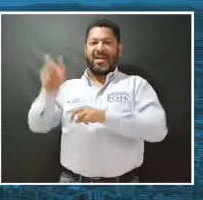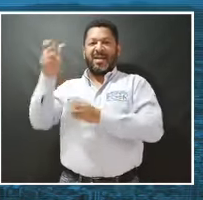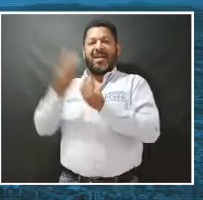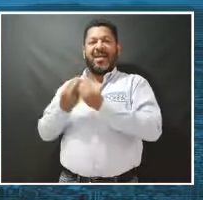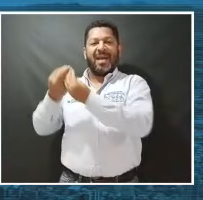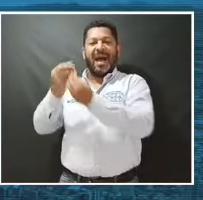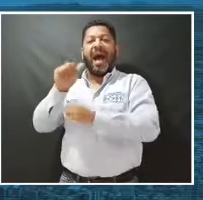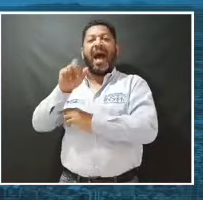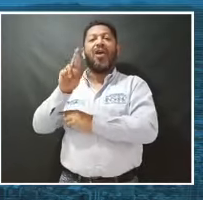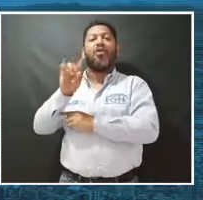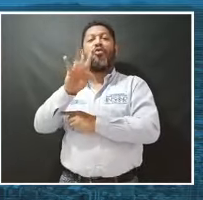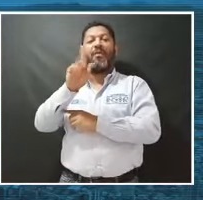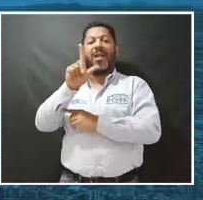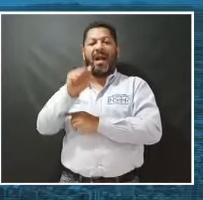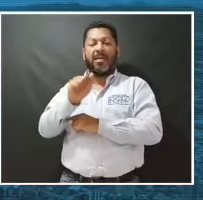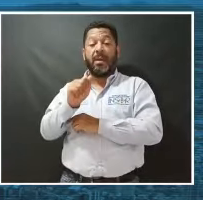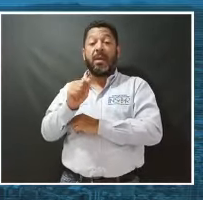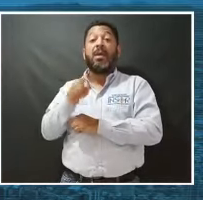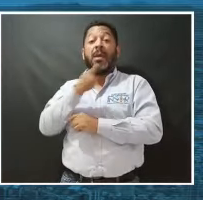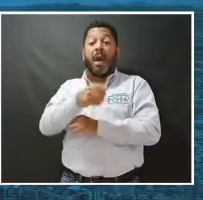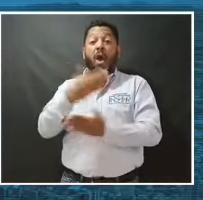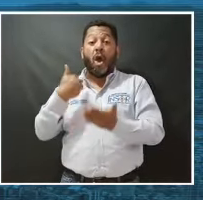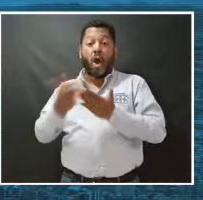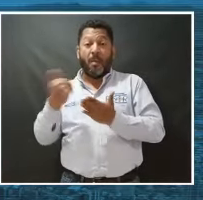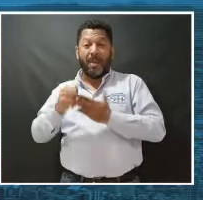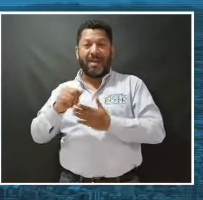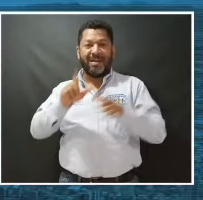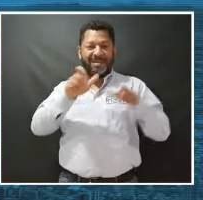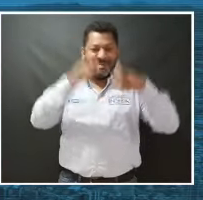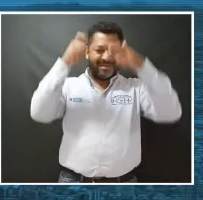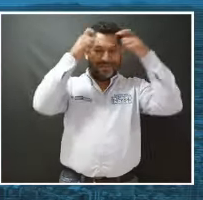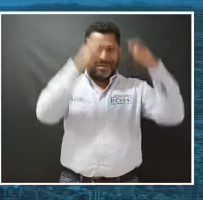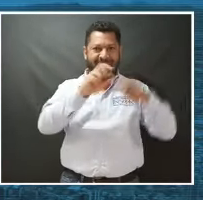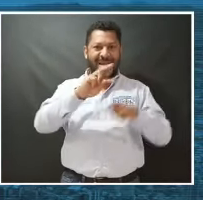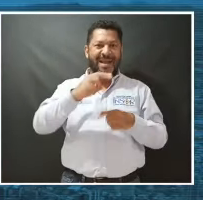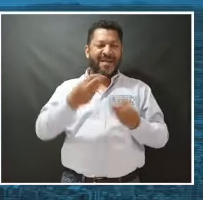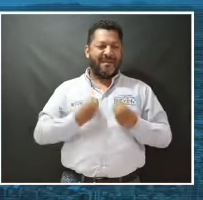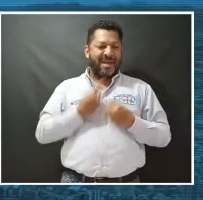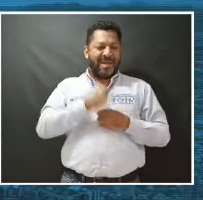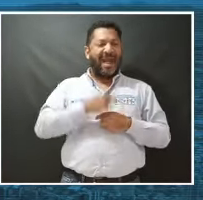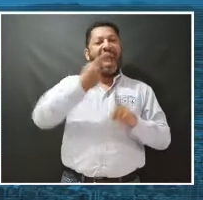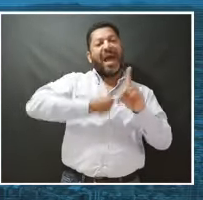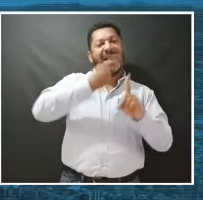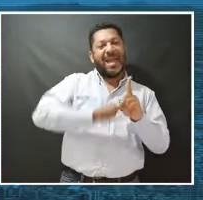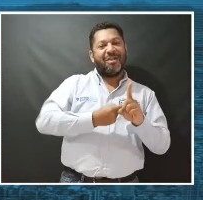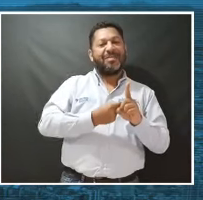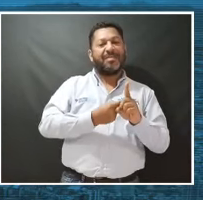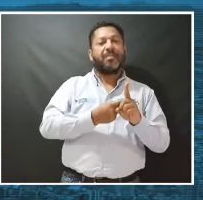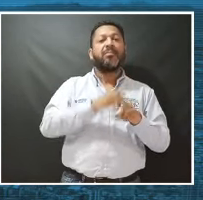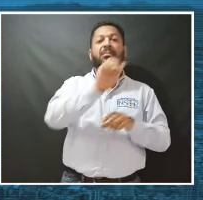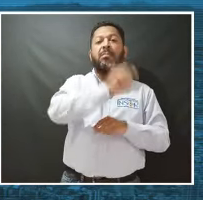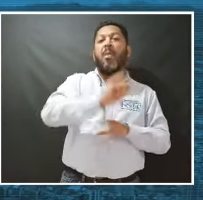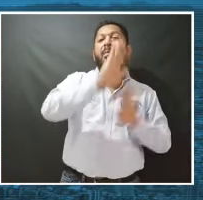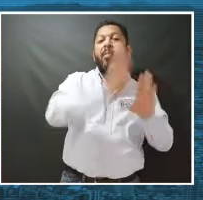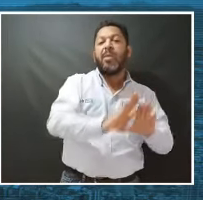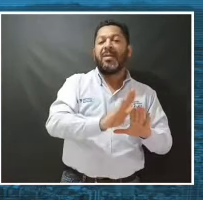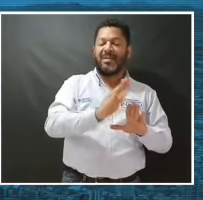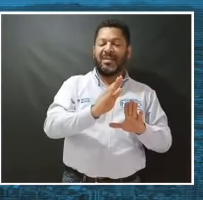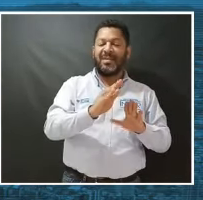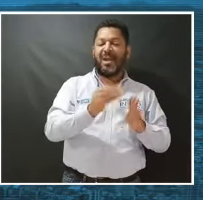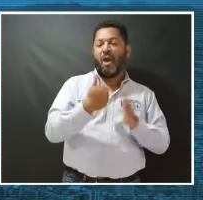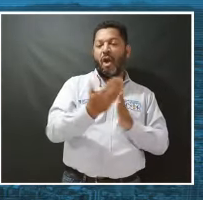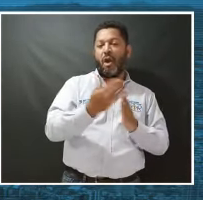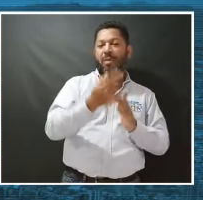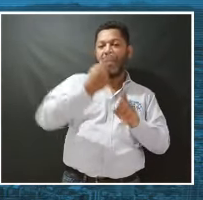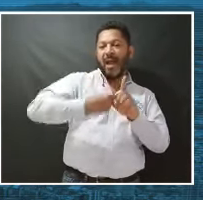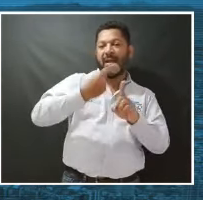y aparece en el panorama los hermanos Arrubla, que le compran, porque los virreyes vivían en Arreendo, que le compra la casa de doña Rosalía Sanz de